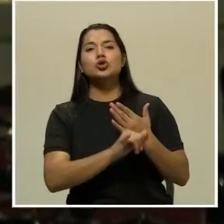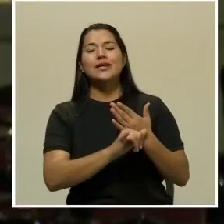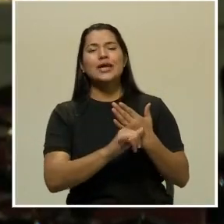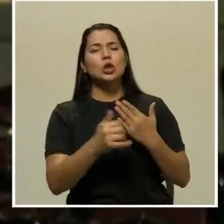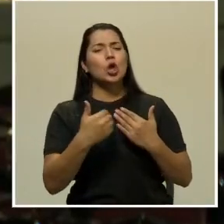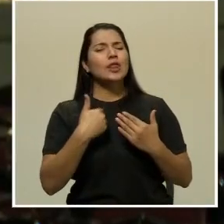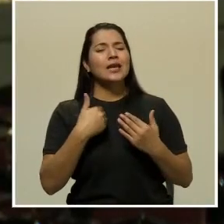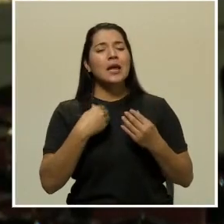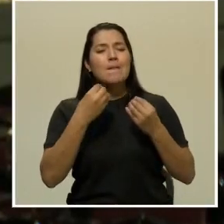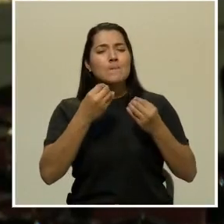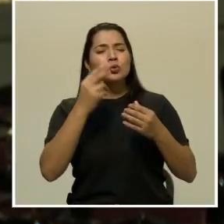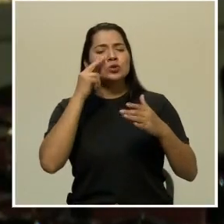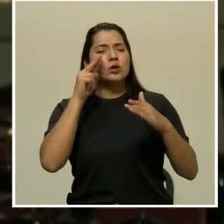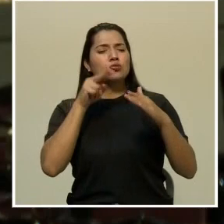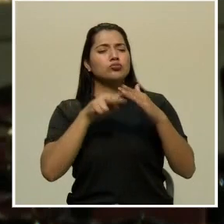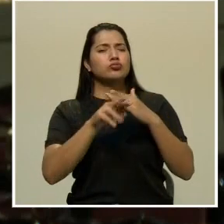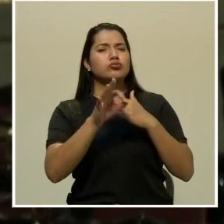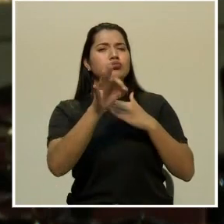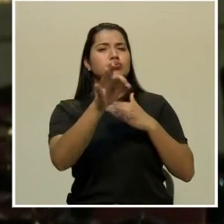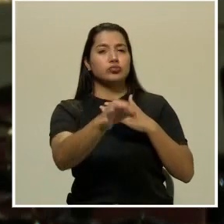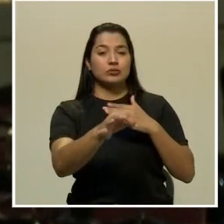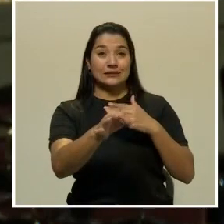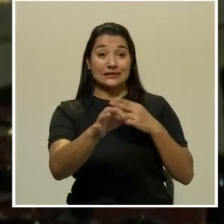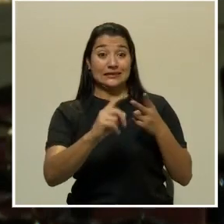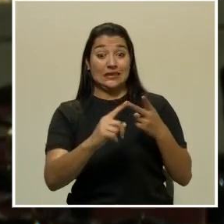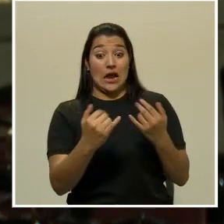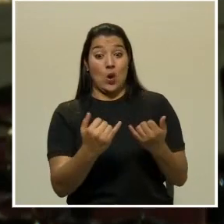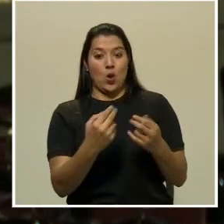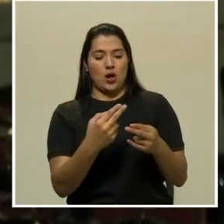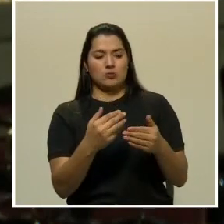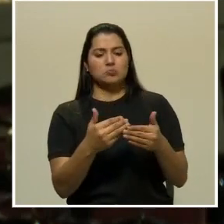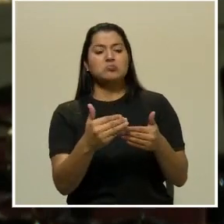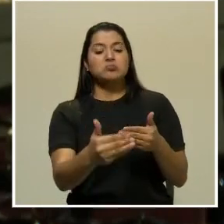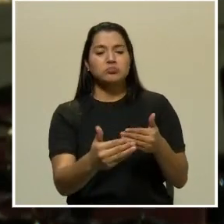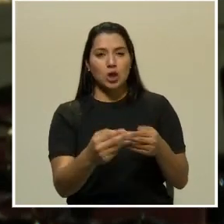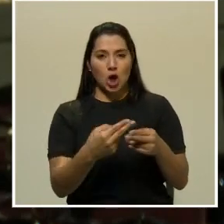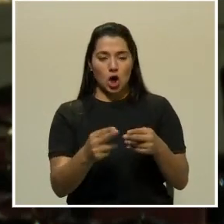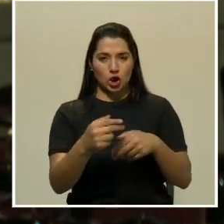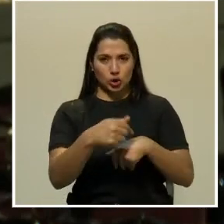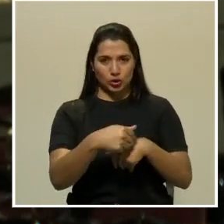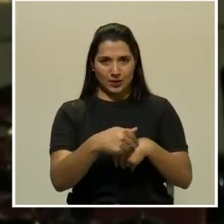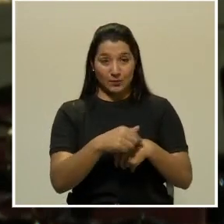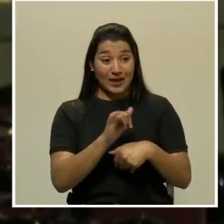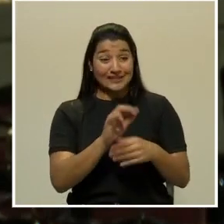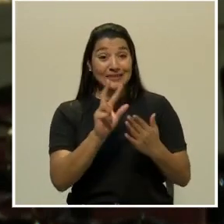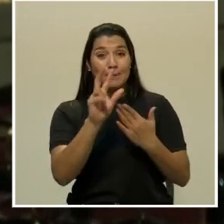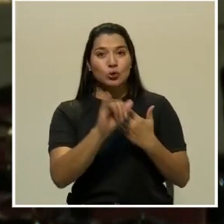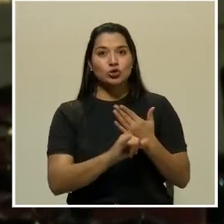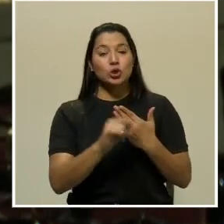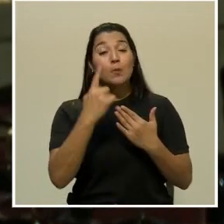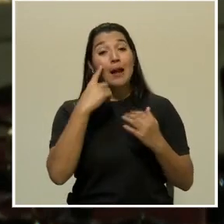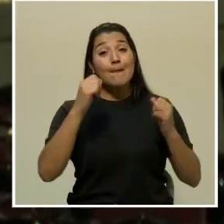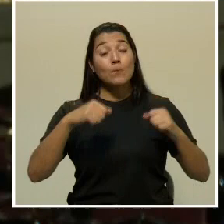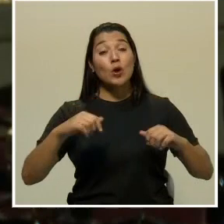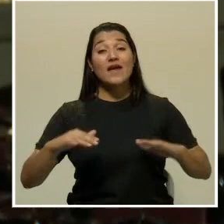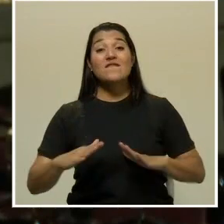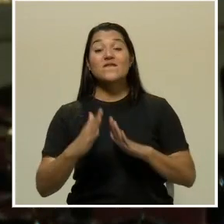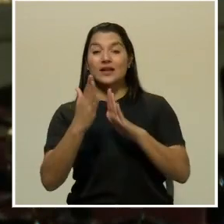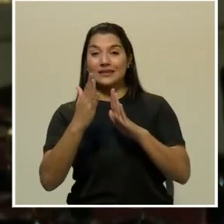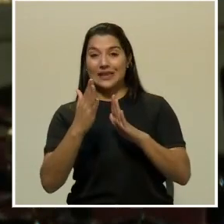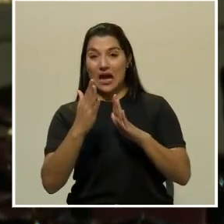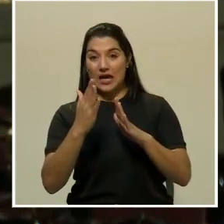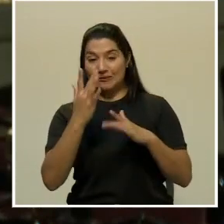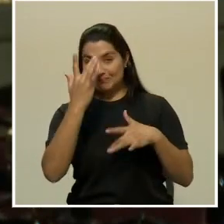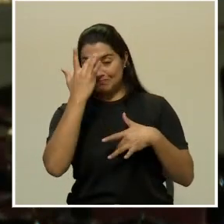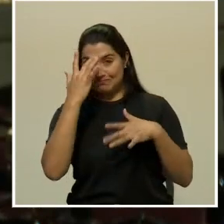visión y de corto plazo. Esto es un proyecto de reacción a la crisis del Centro